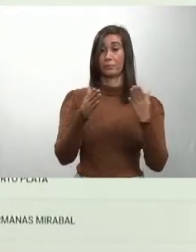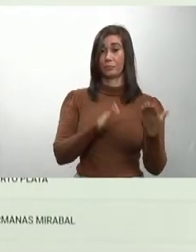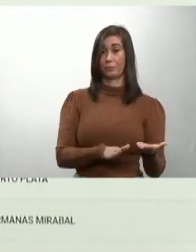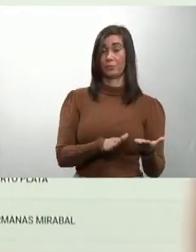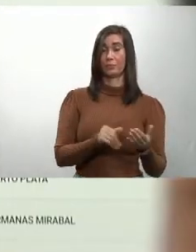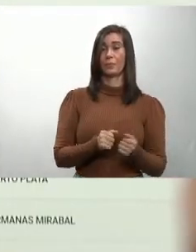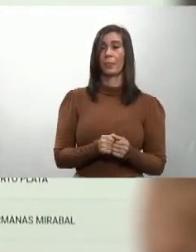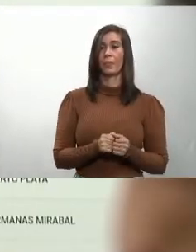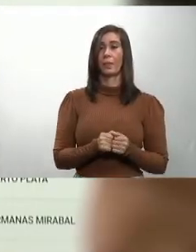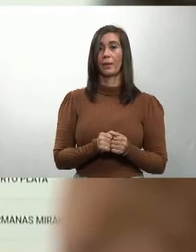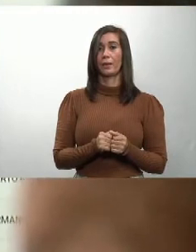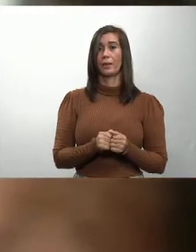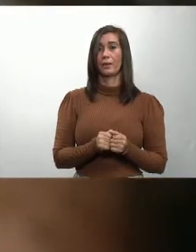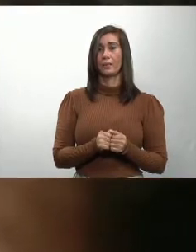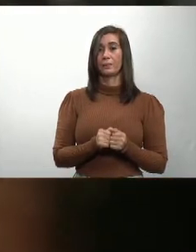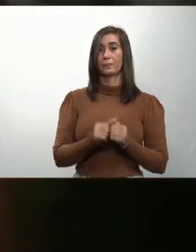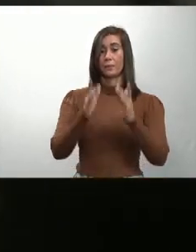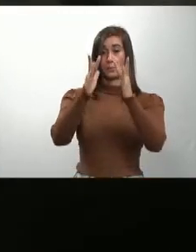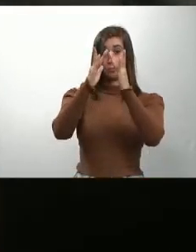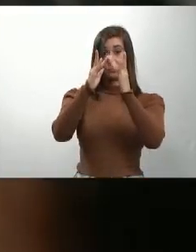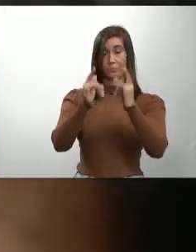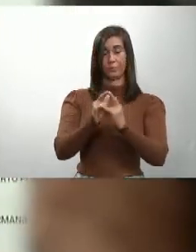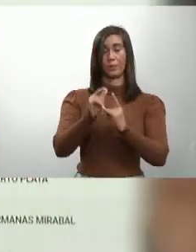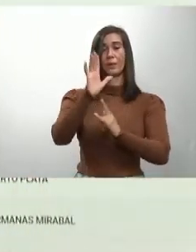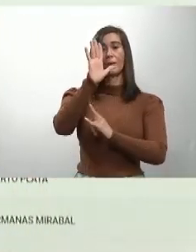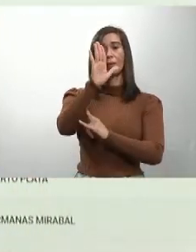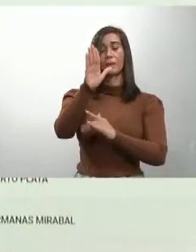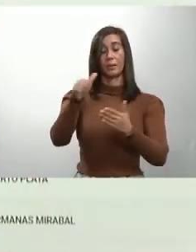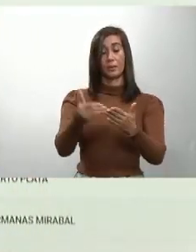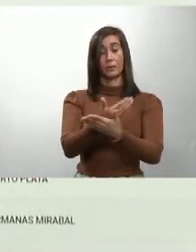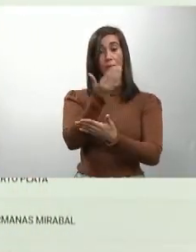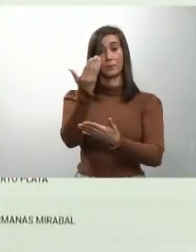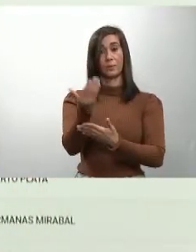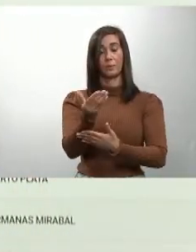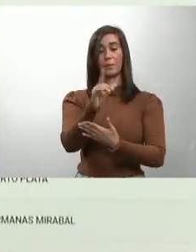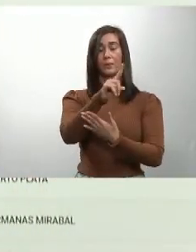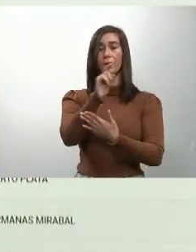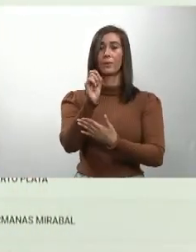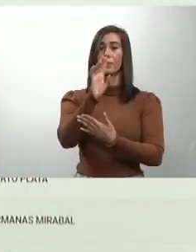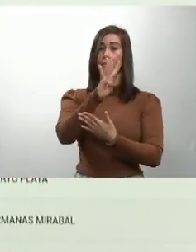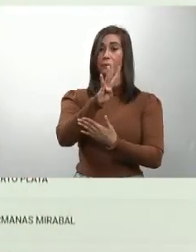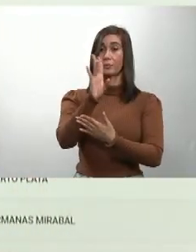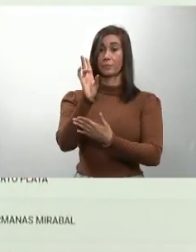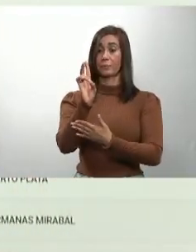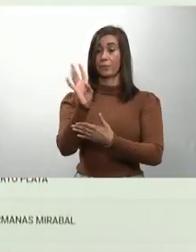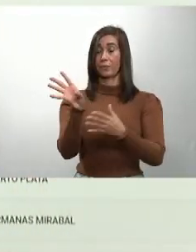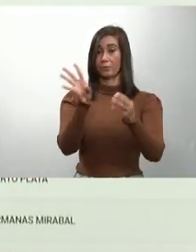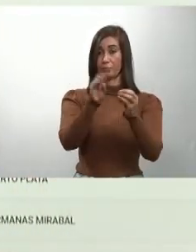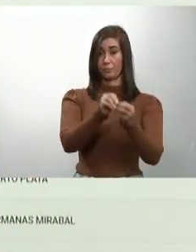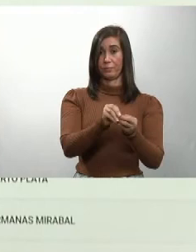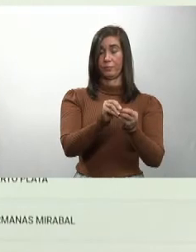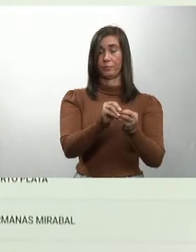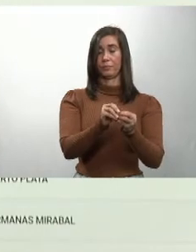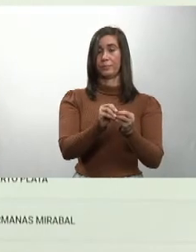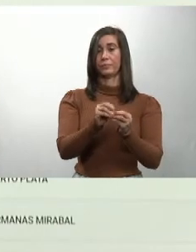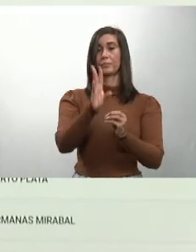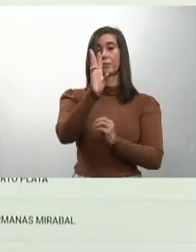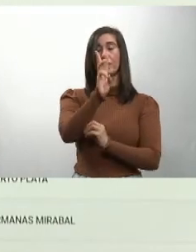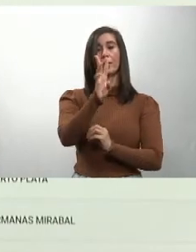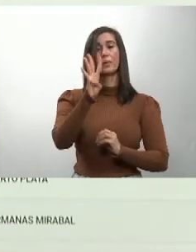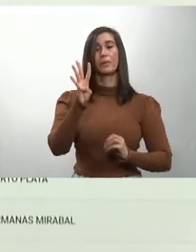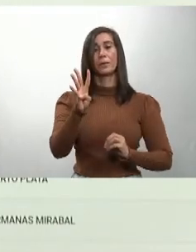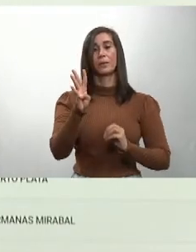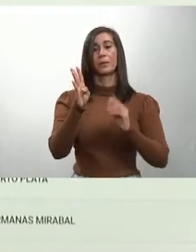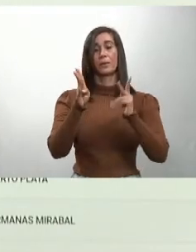La Alta Gracia, 5 casos nuevos, 147 acumulados, 64